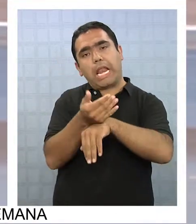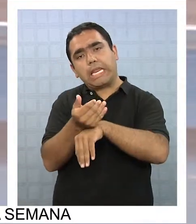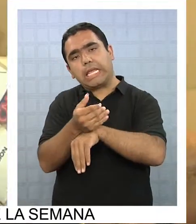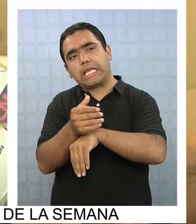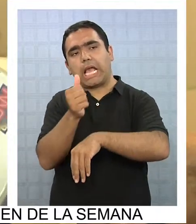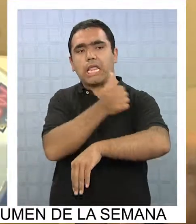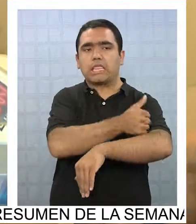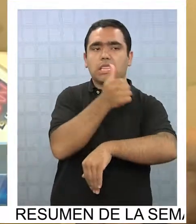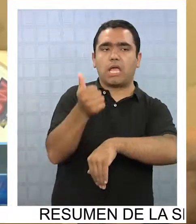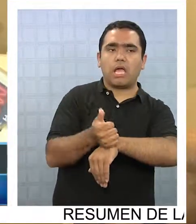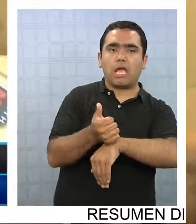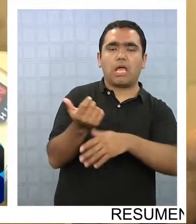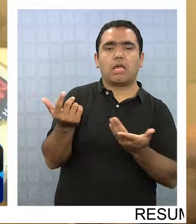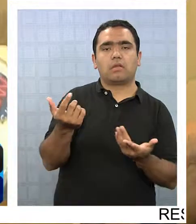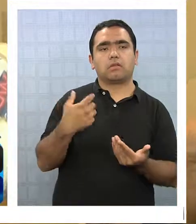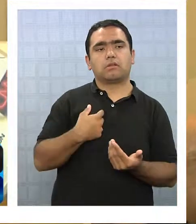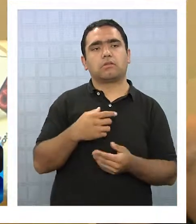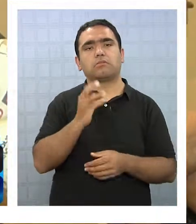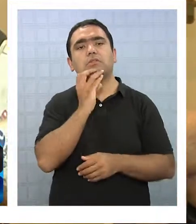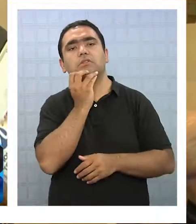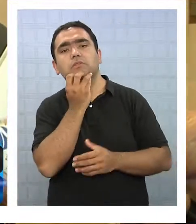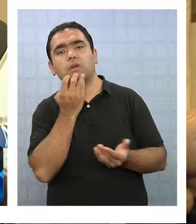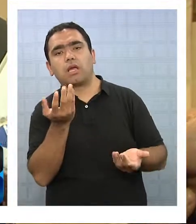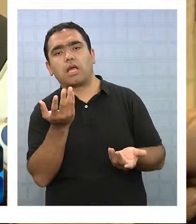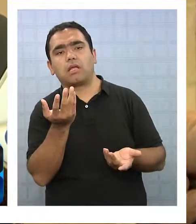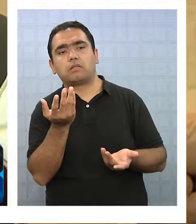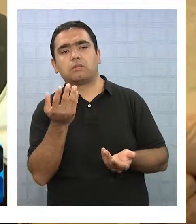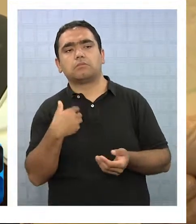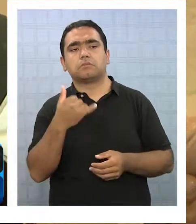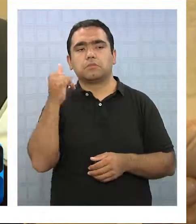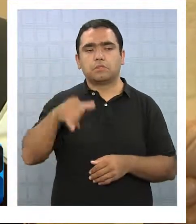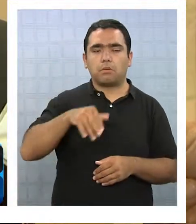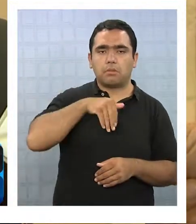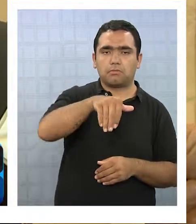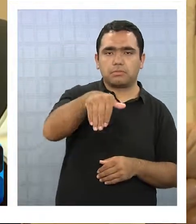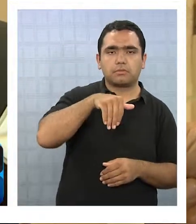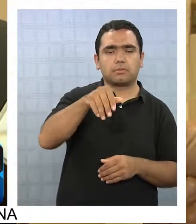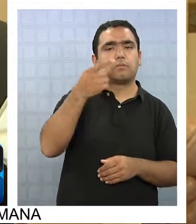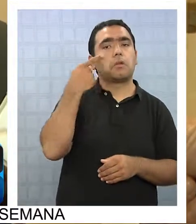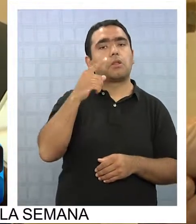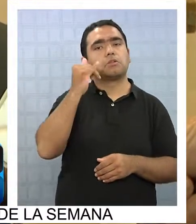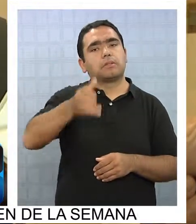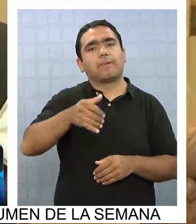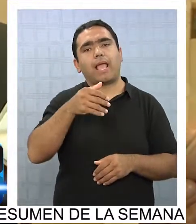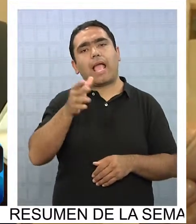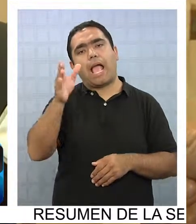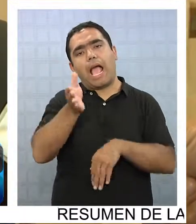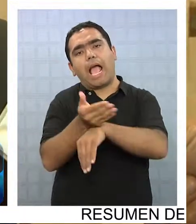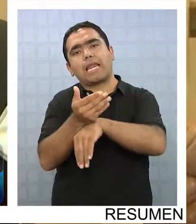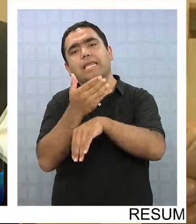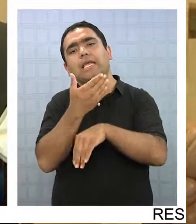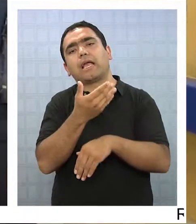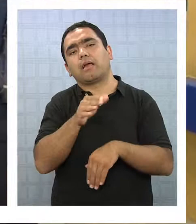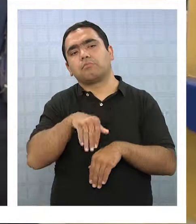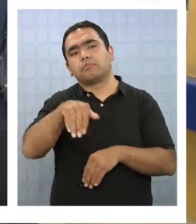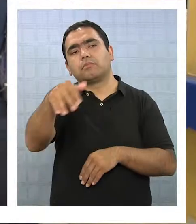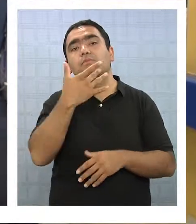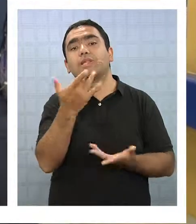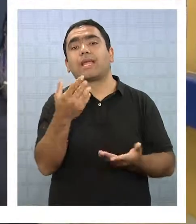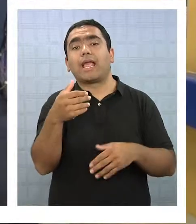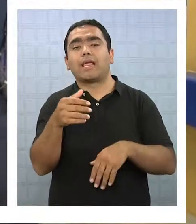cortos lo que eligen. Antofagasta, pero siempre es Arica para ir a Tacna. No mucho.